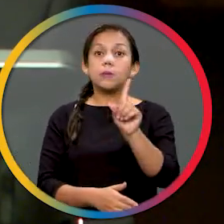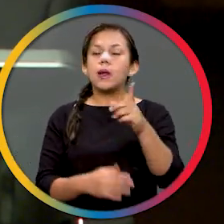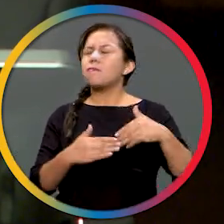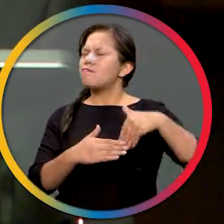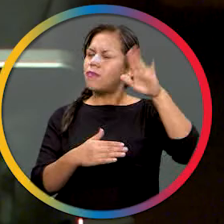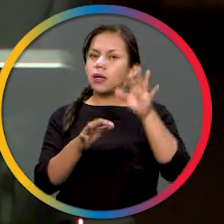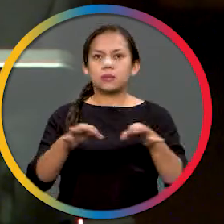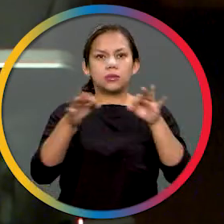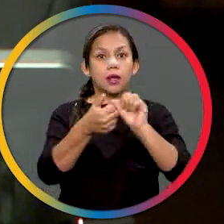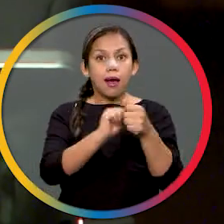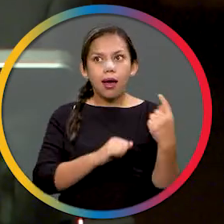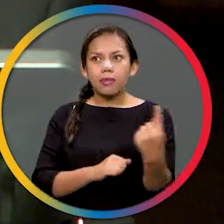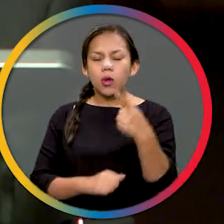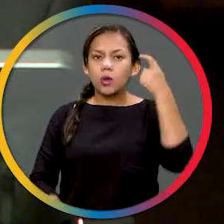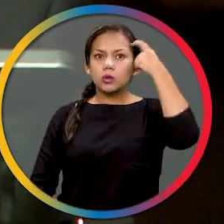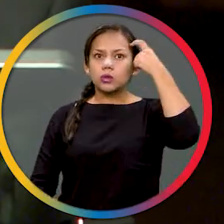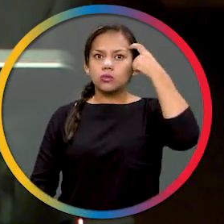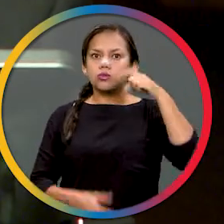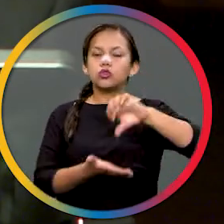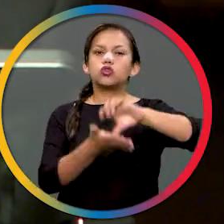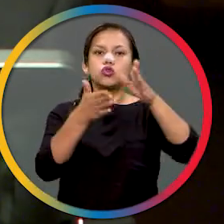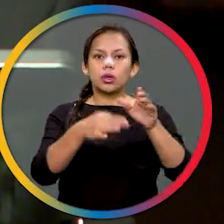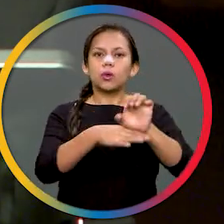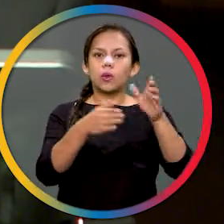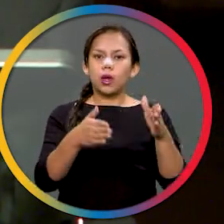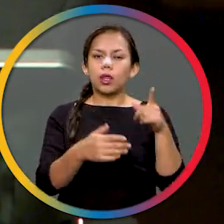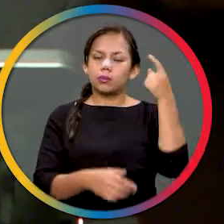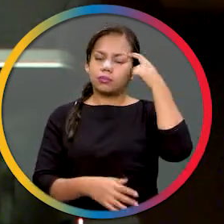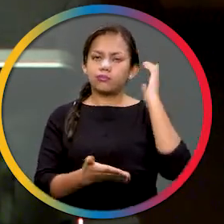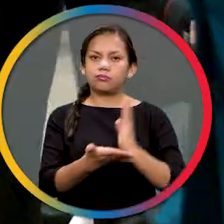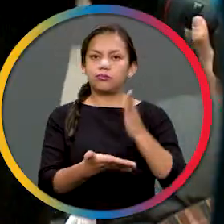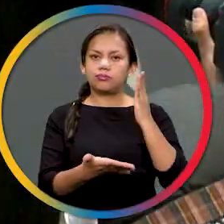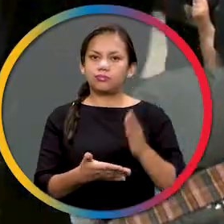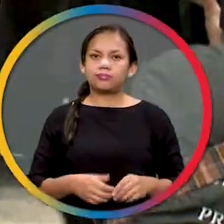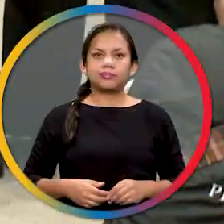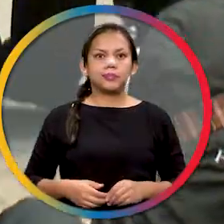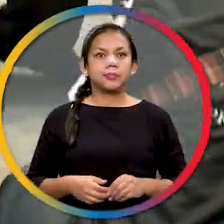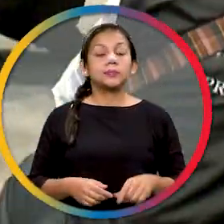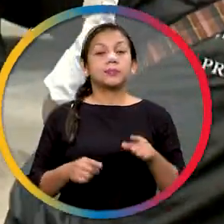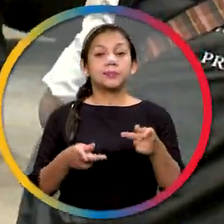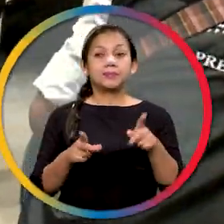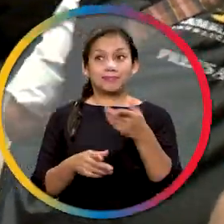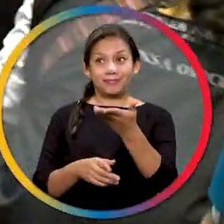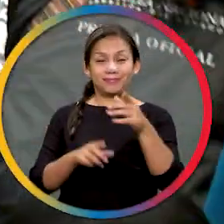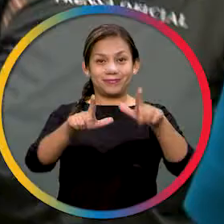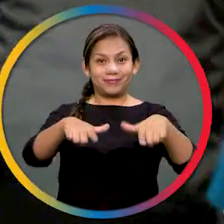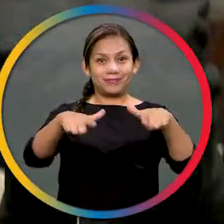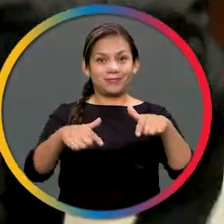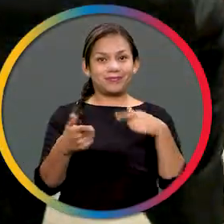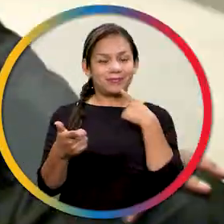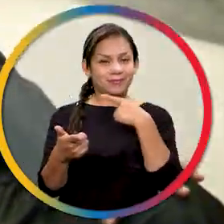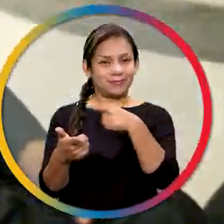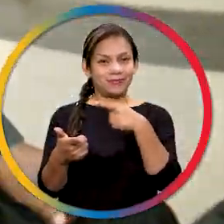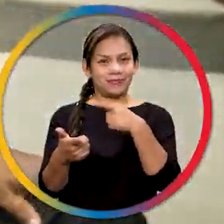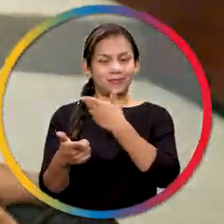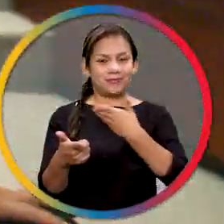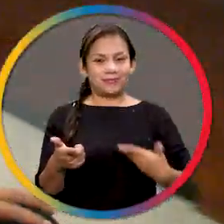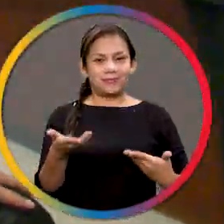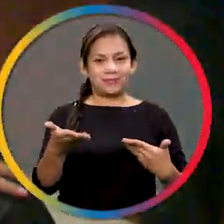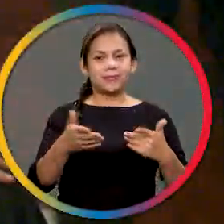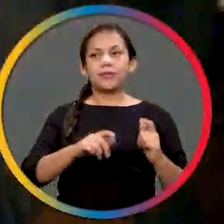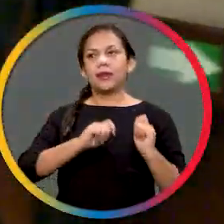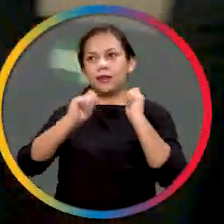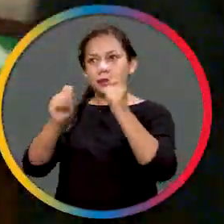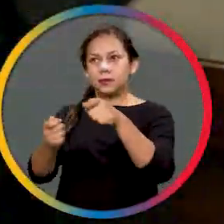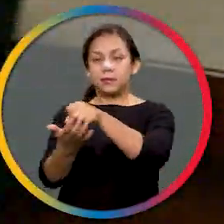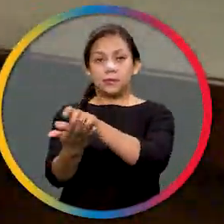sobre todo en la mente de los ciudadanos ecuatorianos. Con esas palabras, Lenín Moreno, presidente de la República,